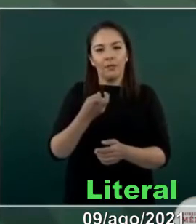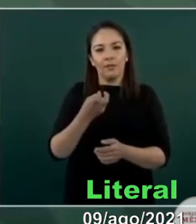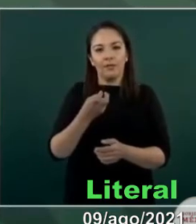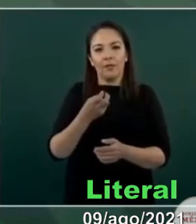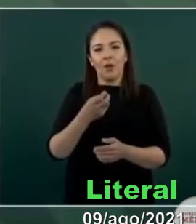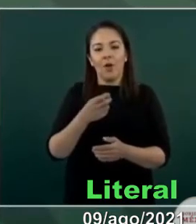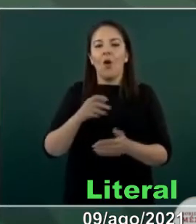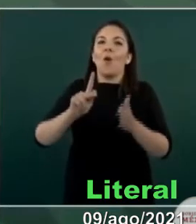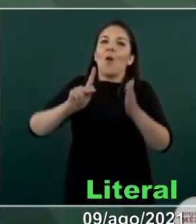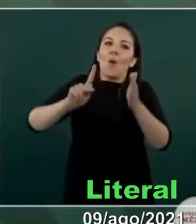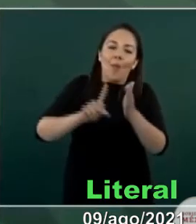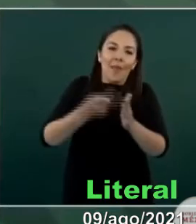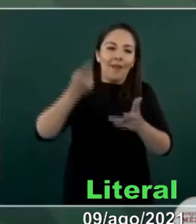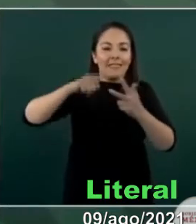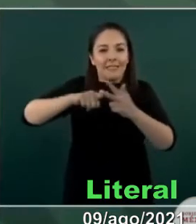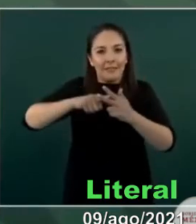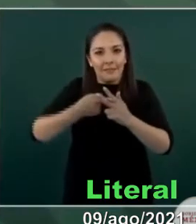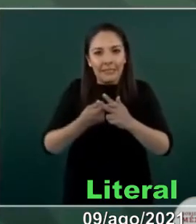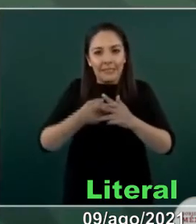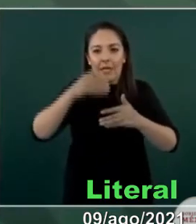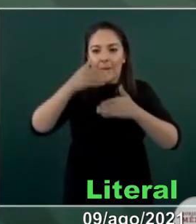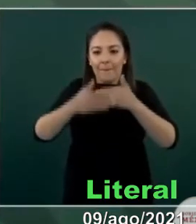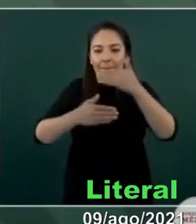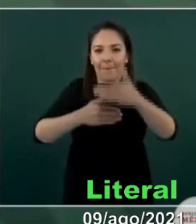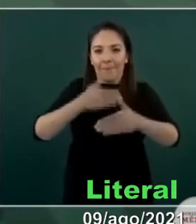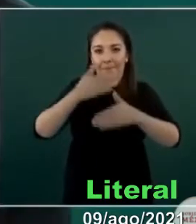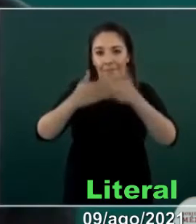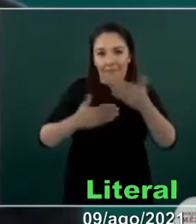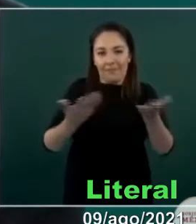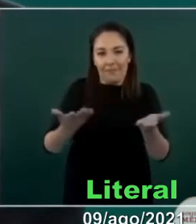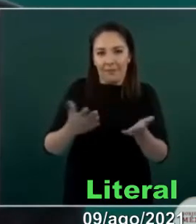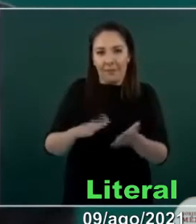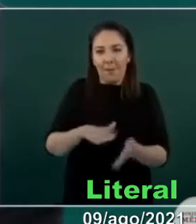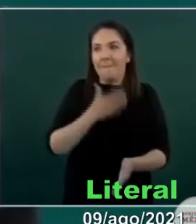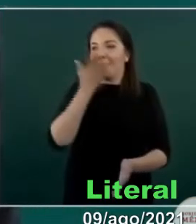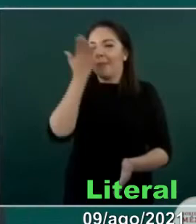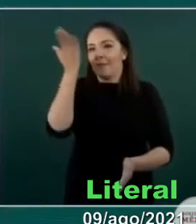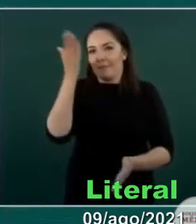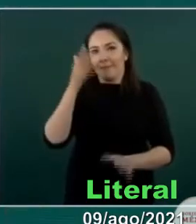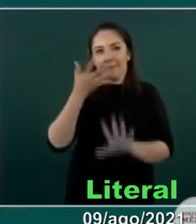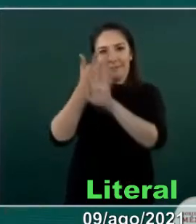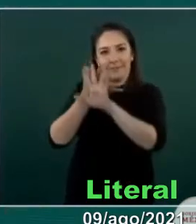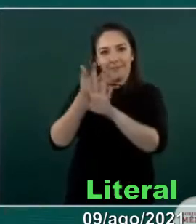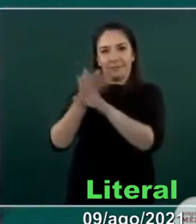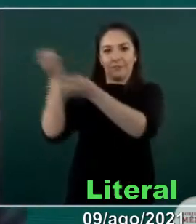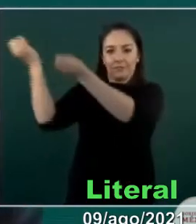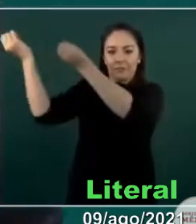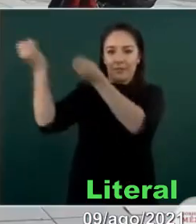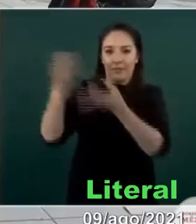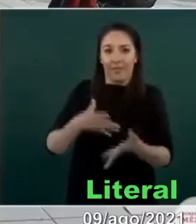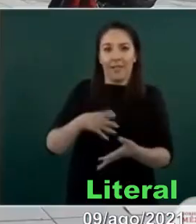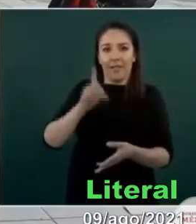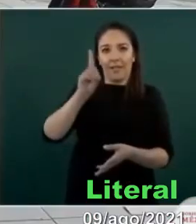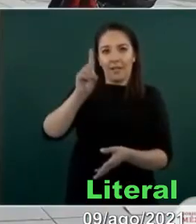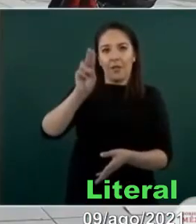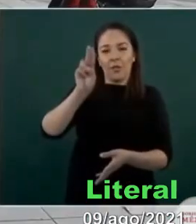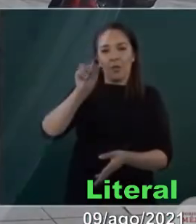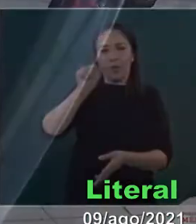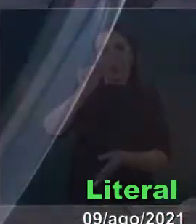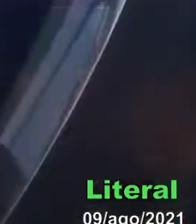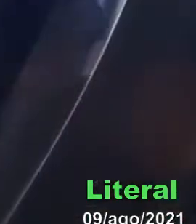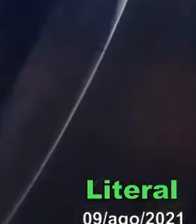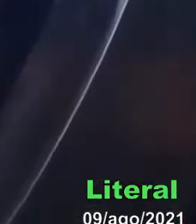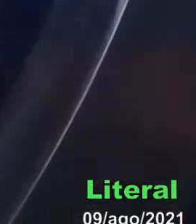procedimiento porque lo solicitó el gobernador de Chihuahua